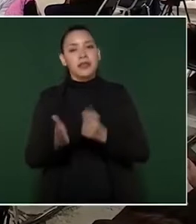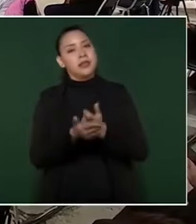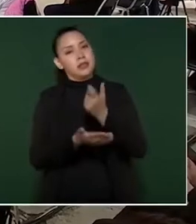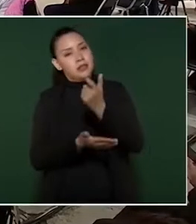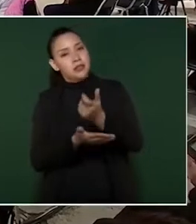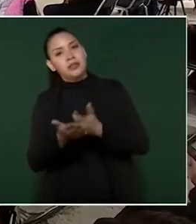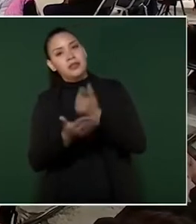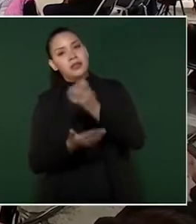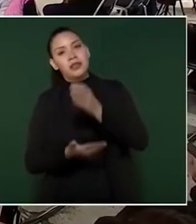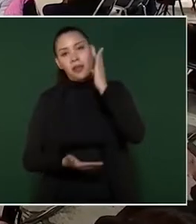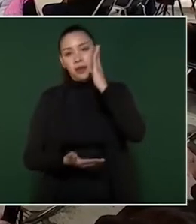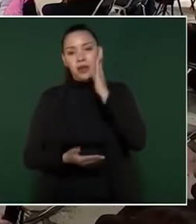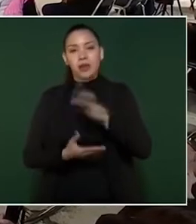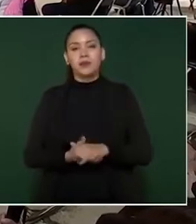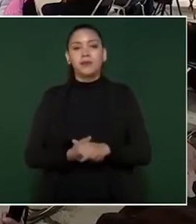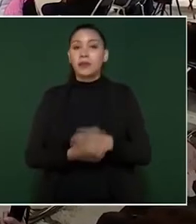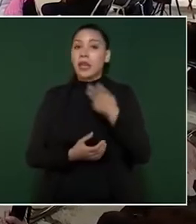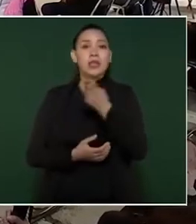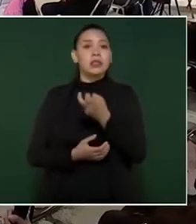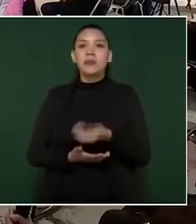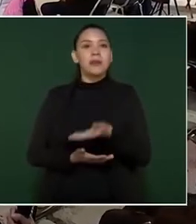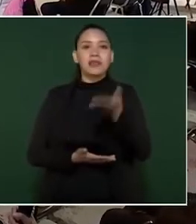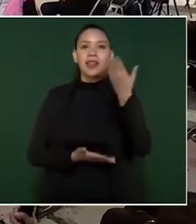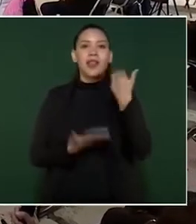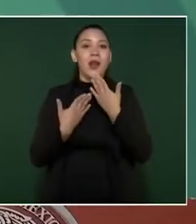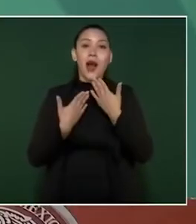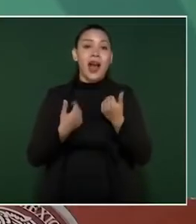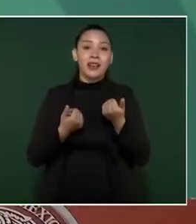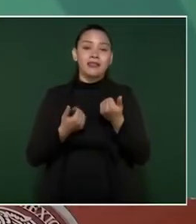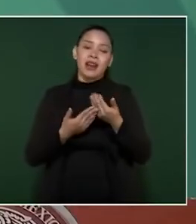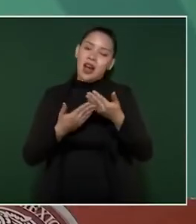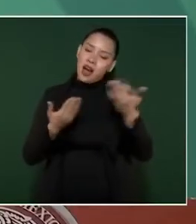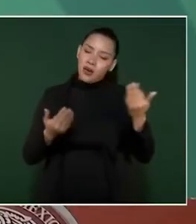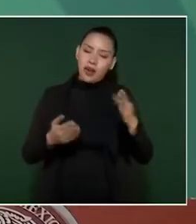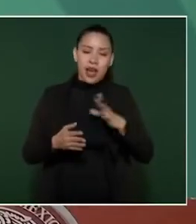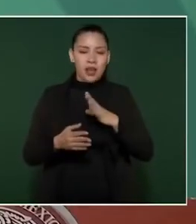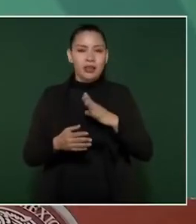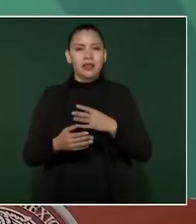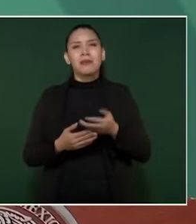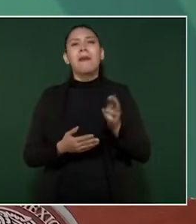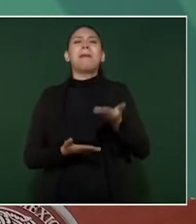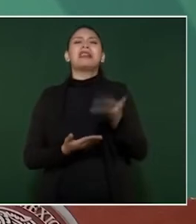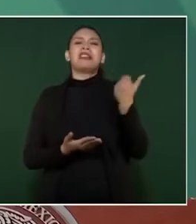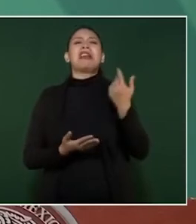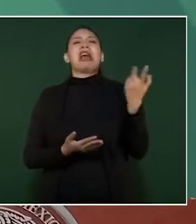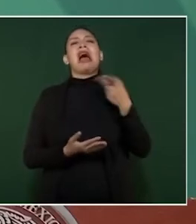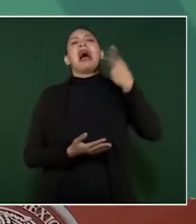beca. Esto no había antes. ¿Qué decían de los jóvenes?